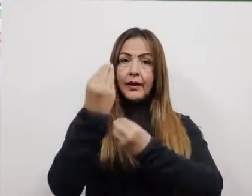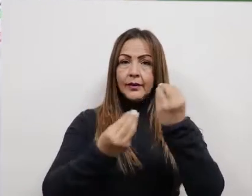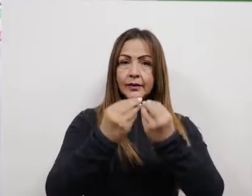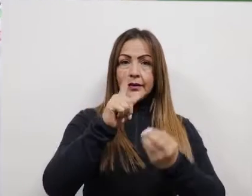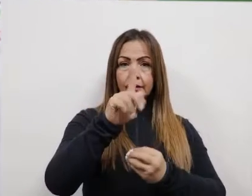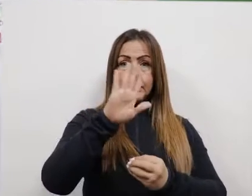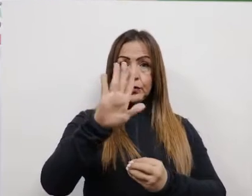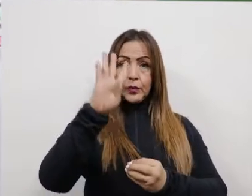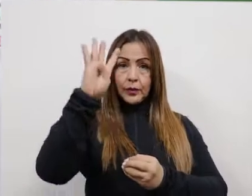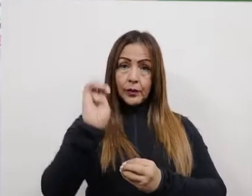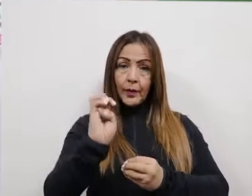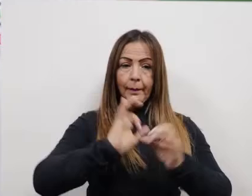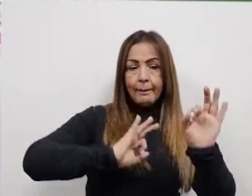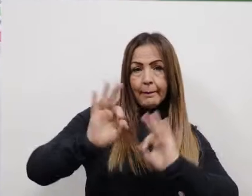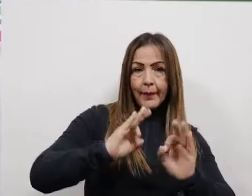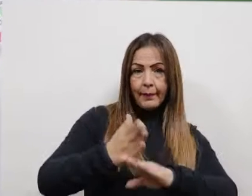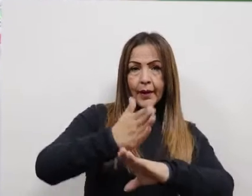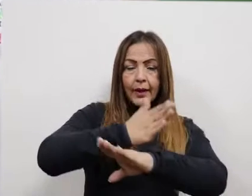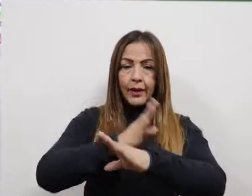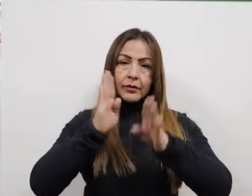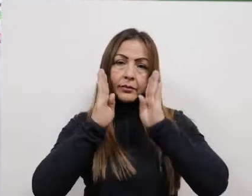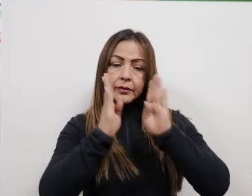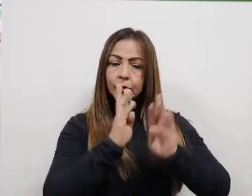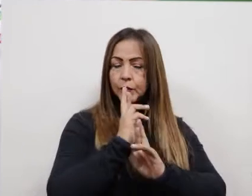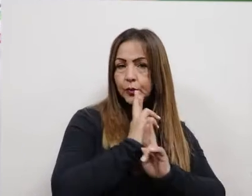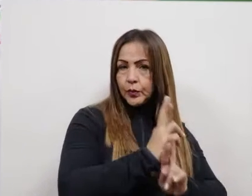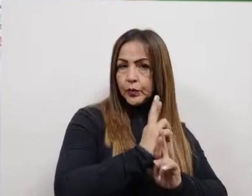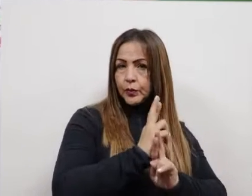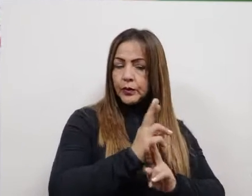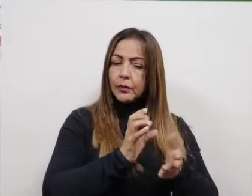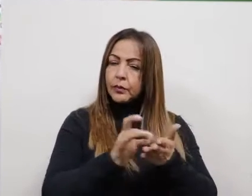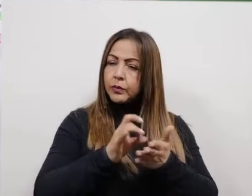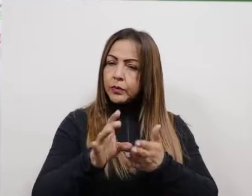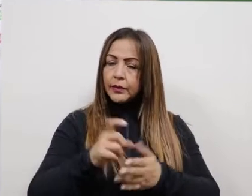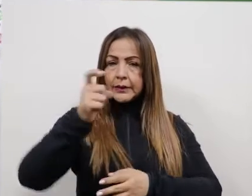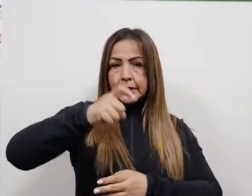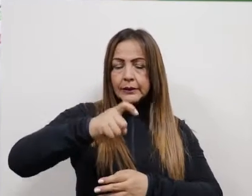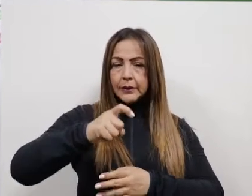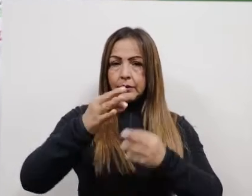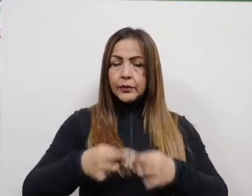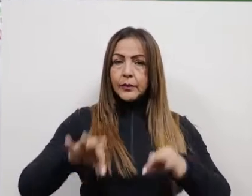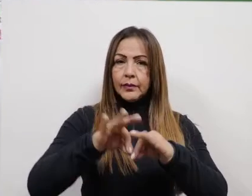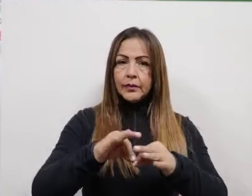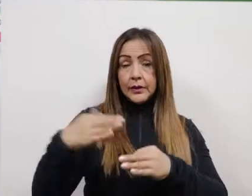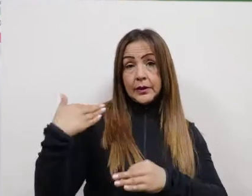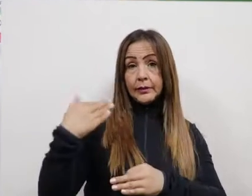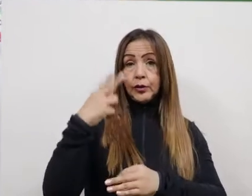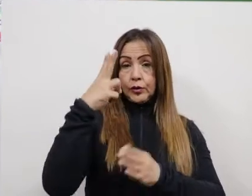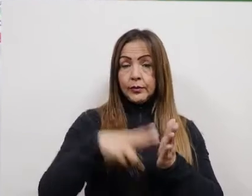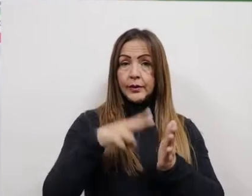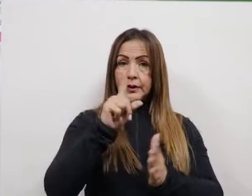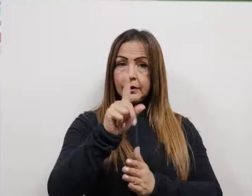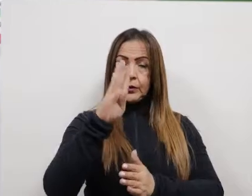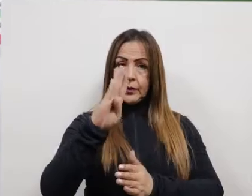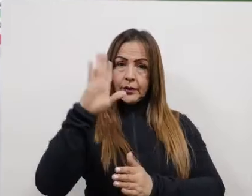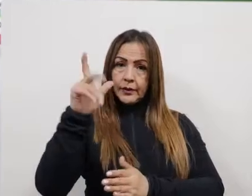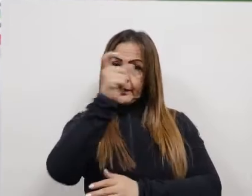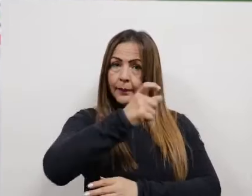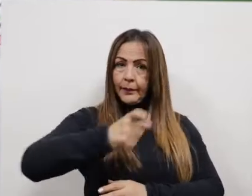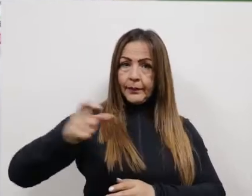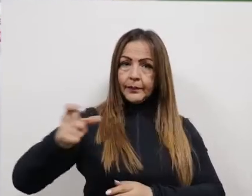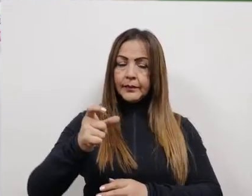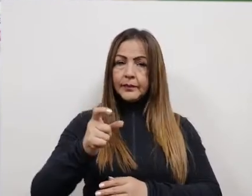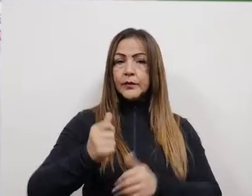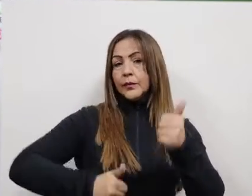se realizaron 159 acciones de preparación, atención, respuesta ante emergencias y desastres, beneficiando a 2.145